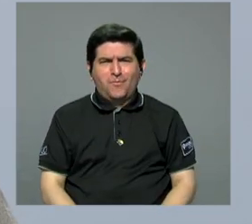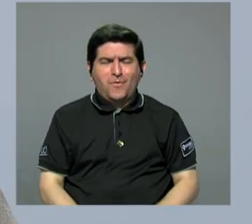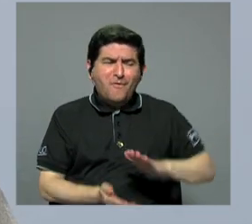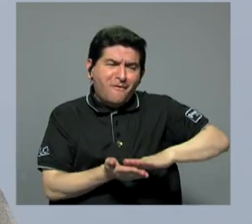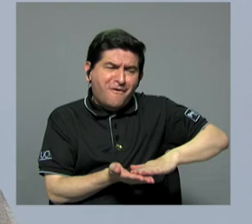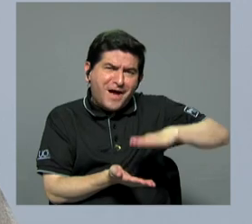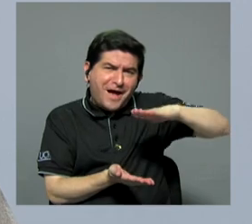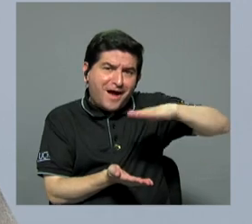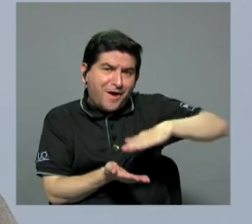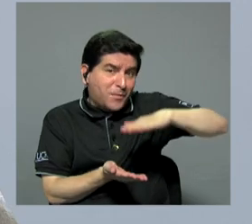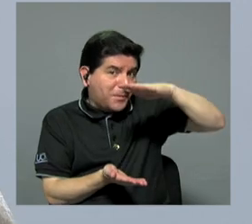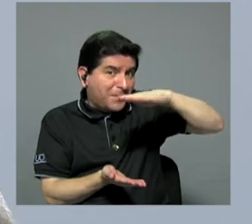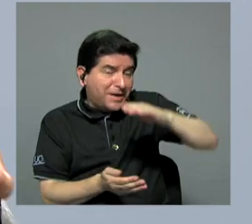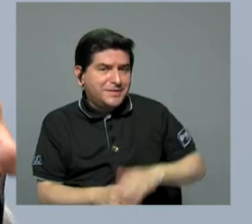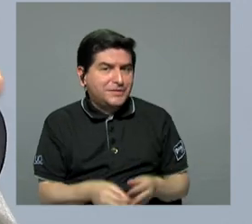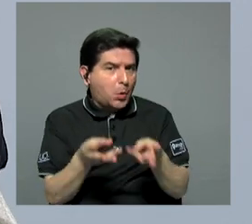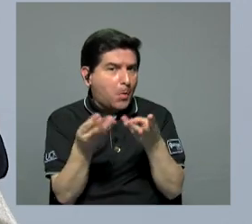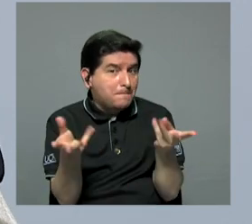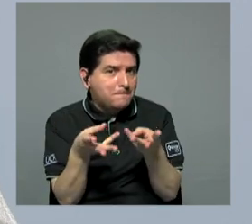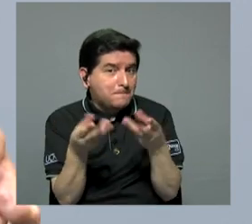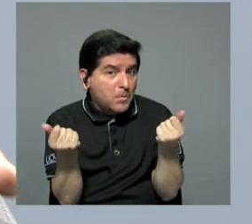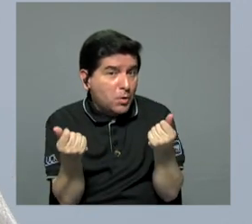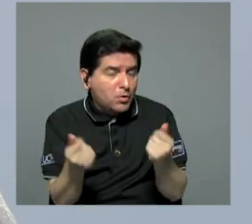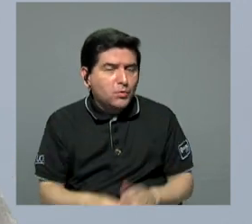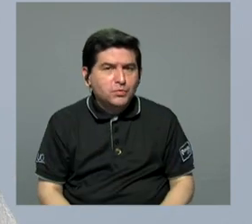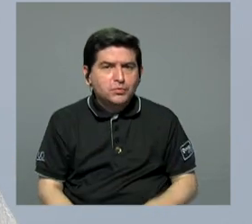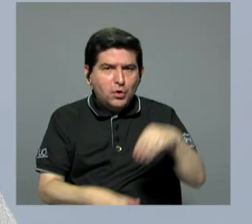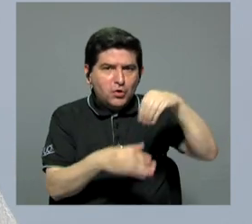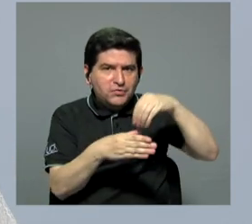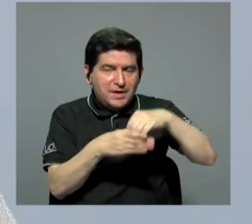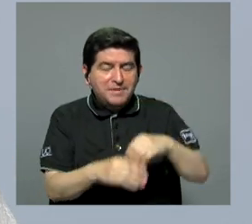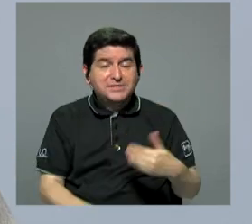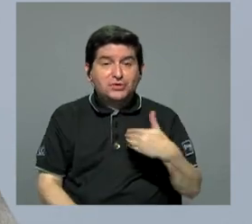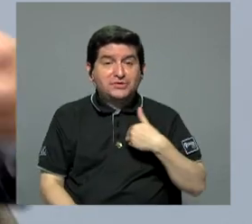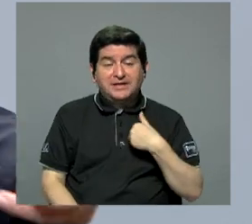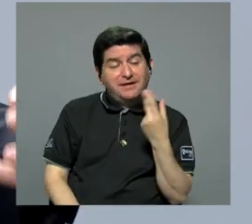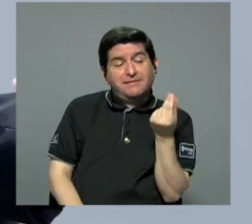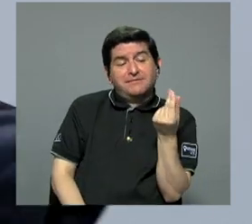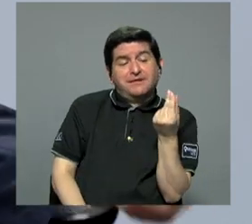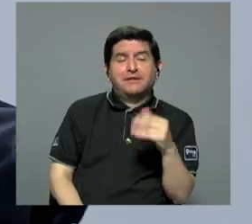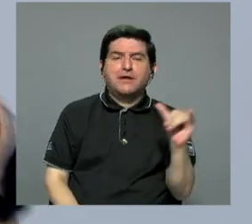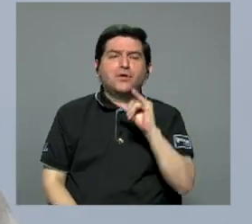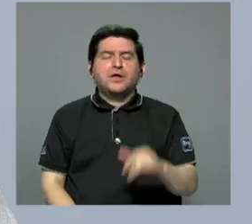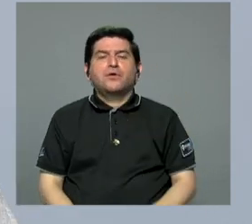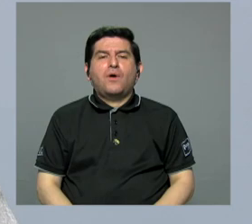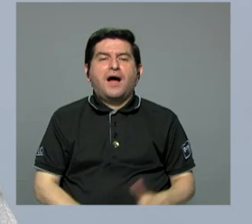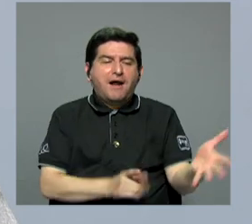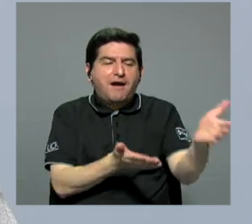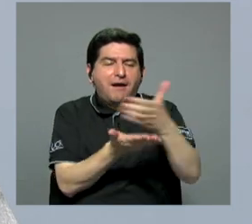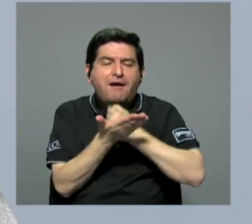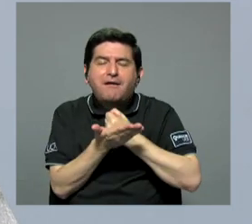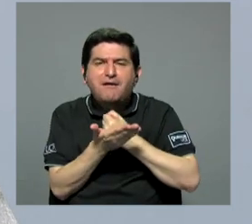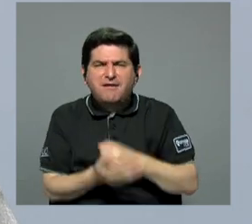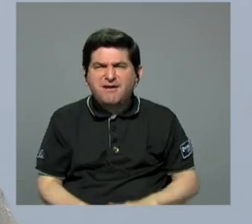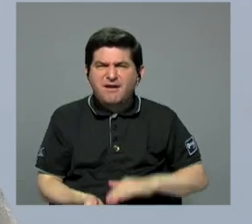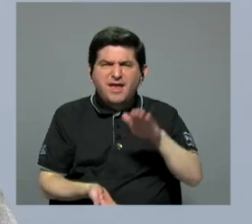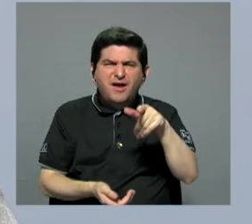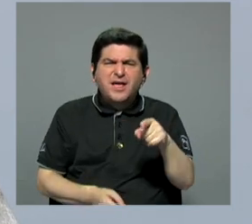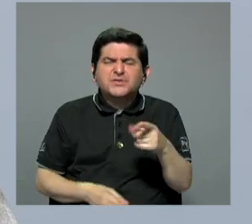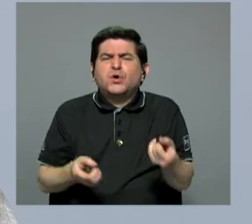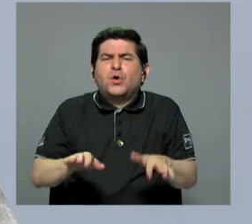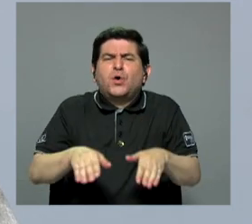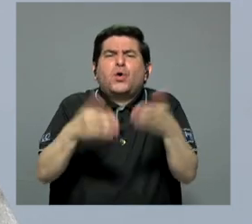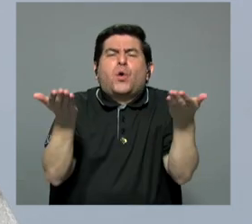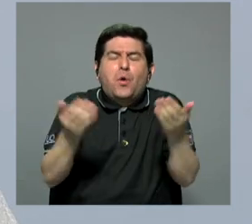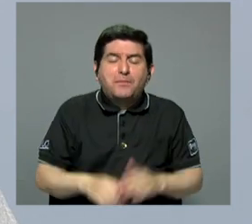incrementar el producto de la inversión, del dinero que se tiene, sino la captación, ¿cómo se incrementa eso?